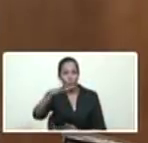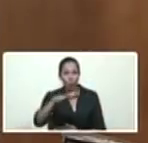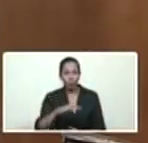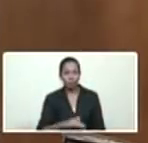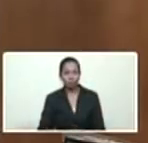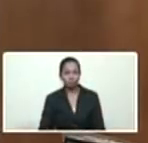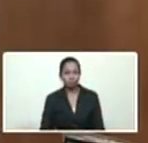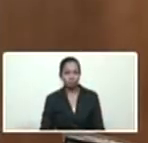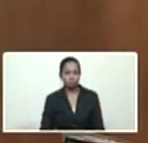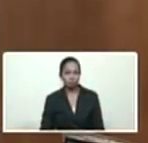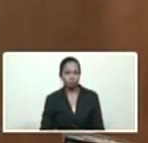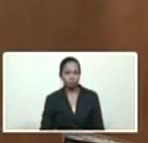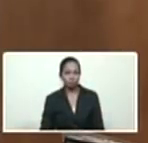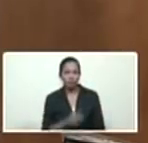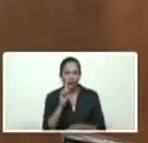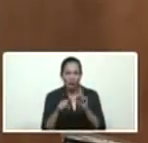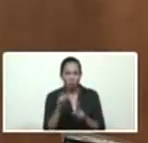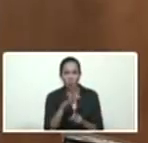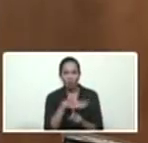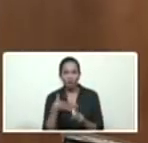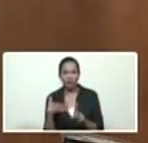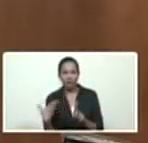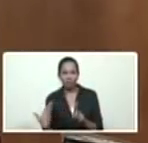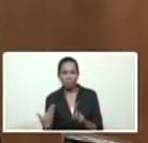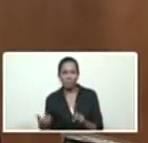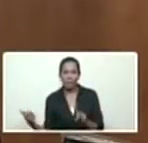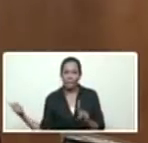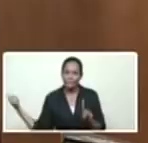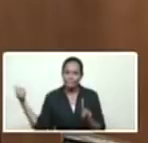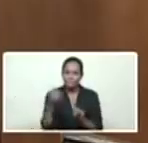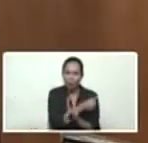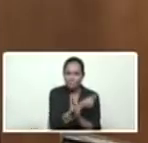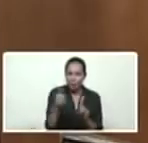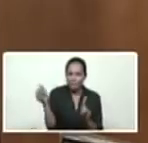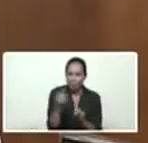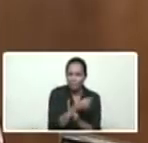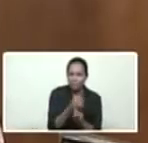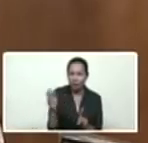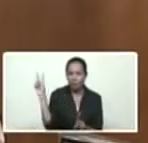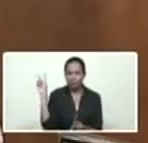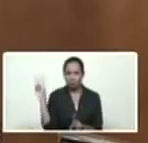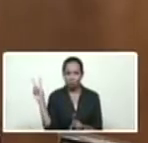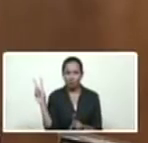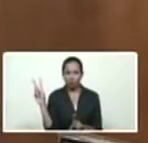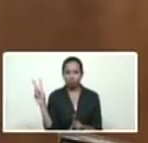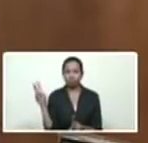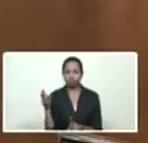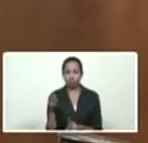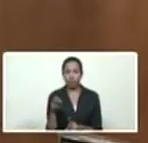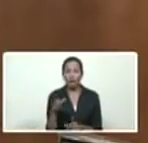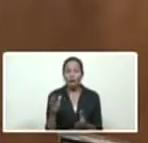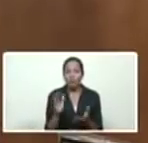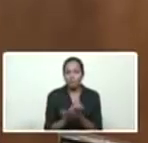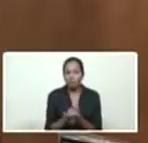Aquellos que han tratado de traer la violencia deben ser condenados por la comunidad, por los vecinos, por el pueblo.